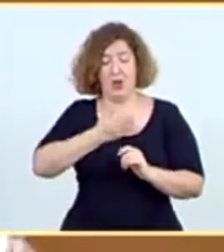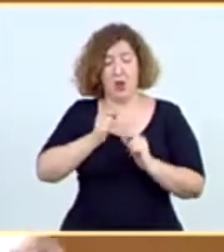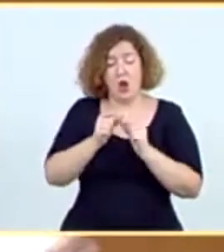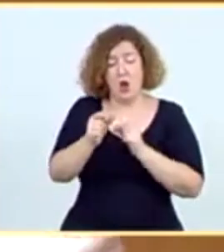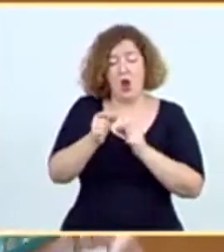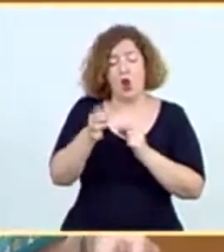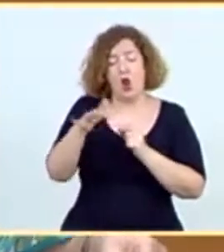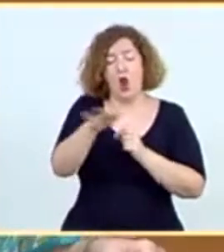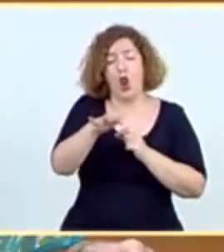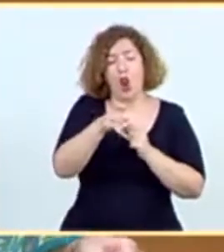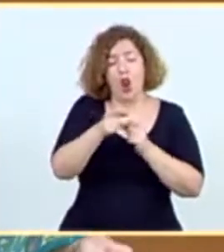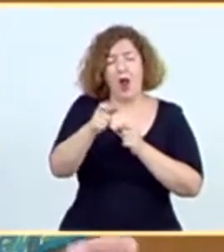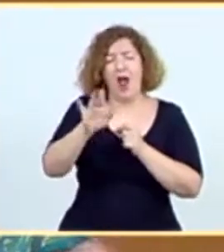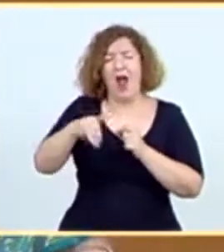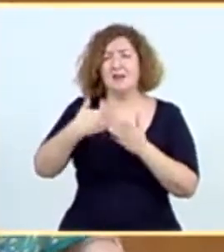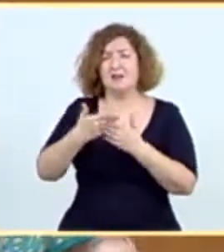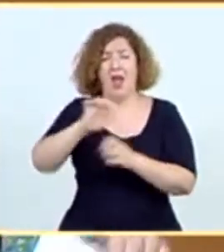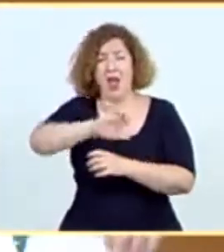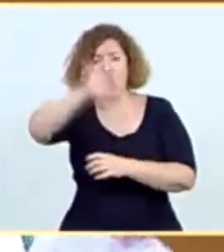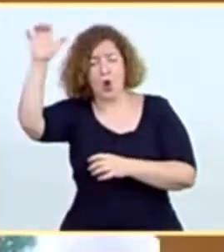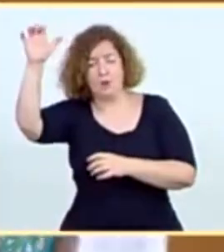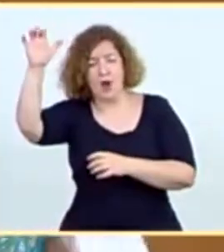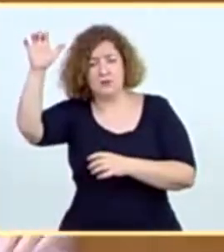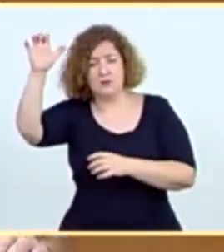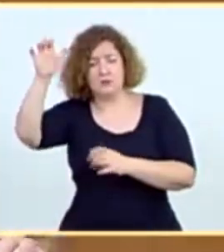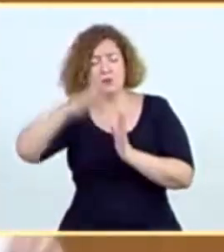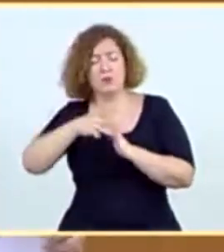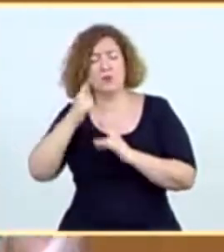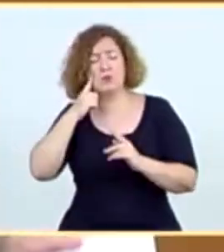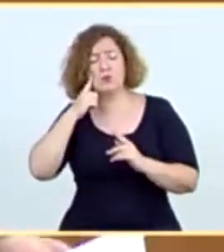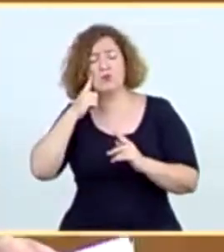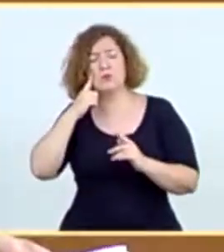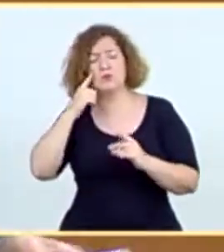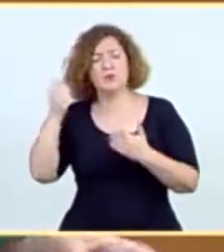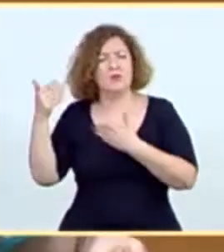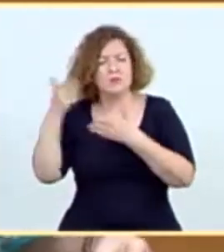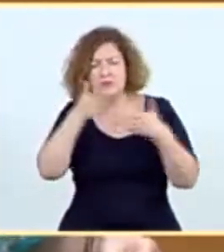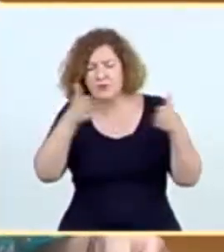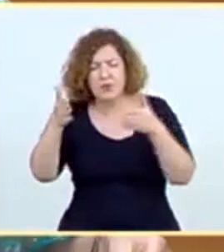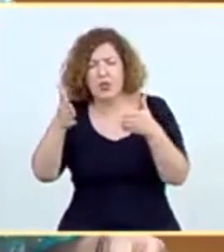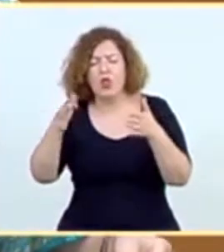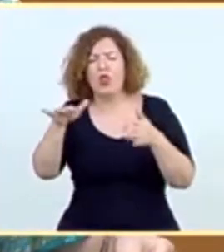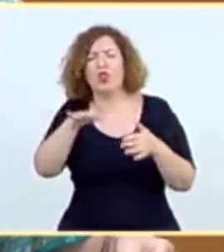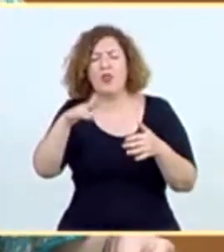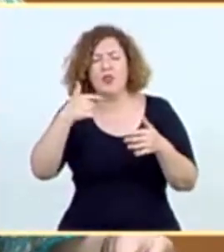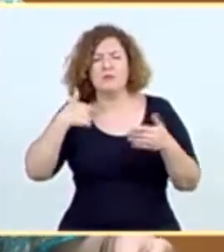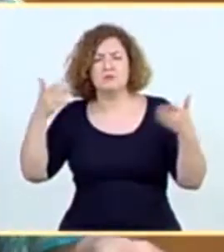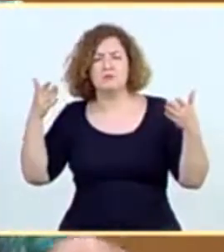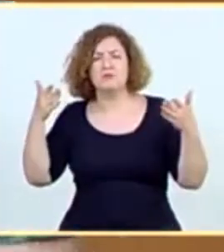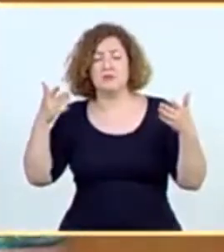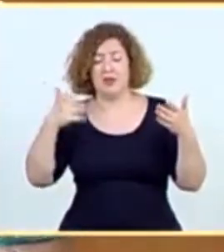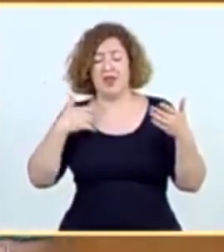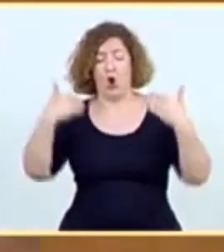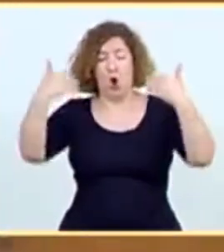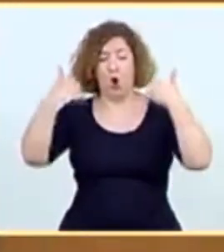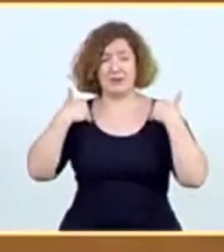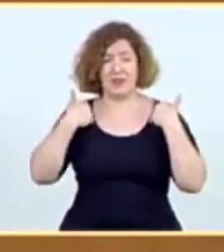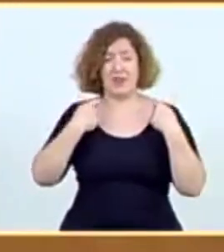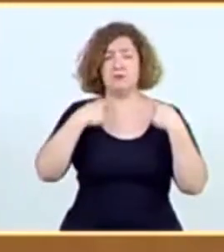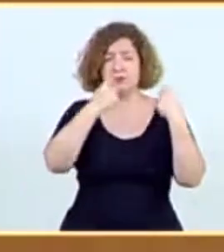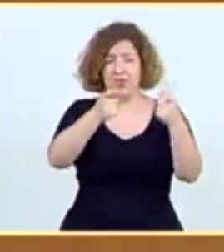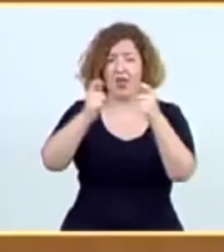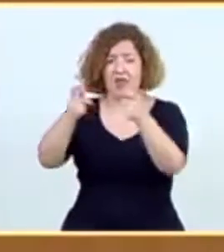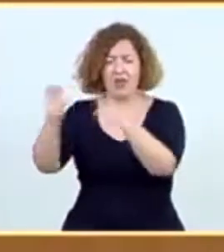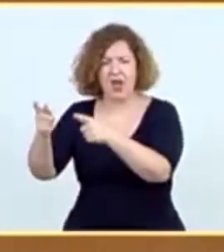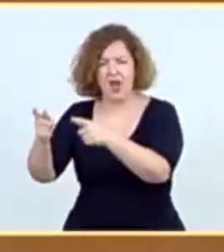instituciones europeas, es una visión que pone el centro de atención, no solamente en el reparto de competencias, que también, sino especialmente